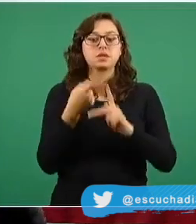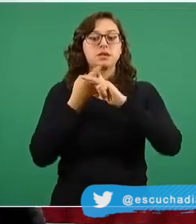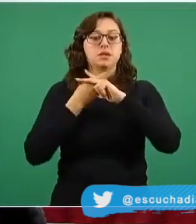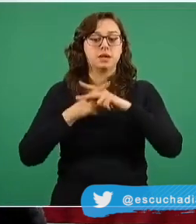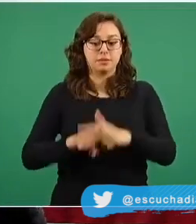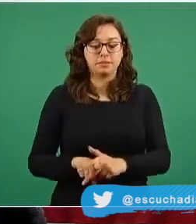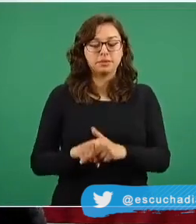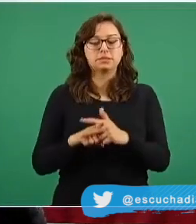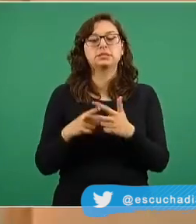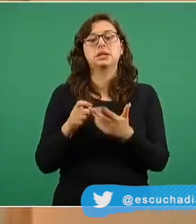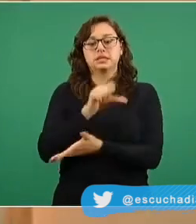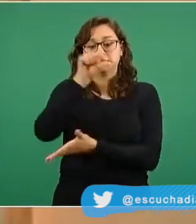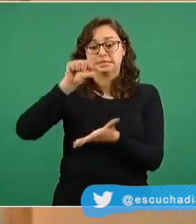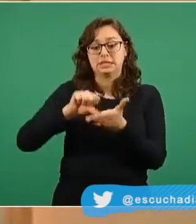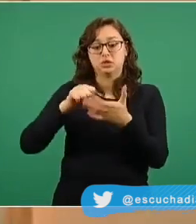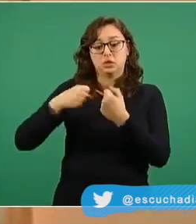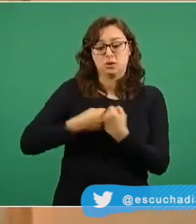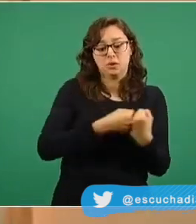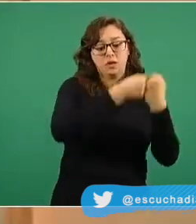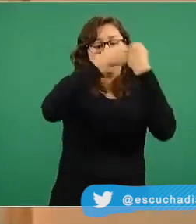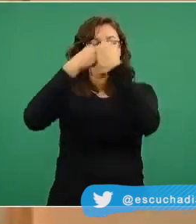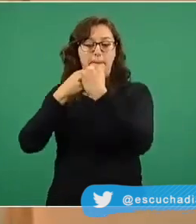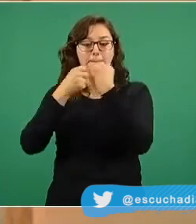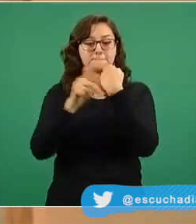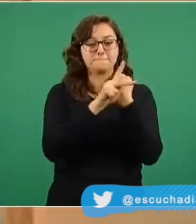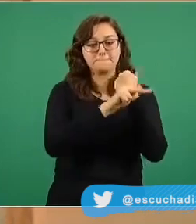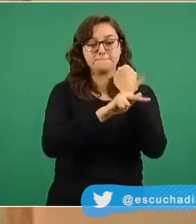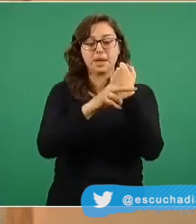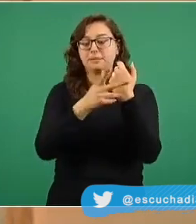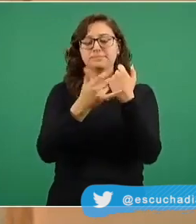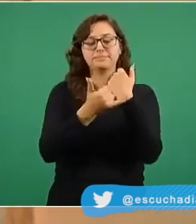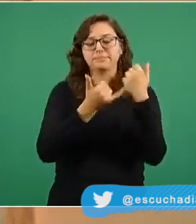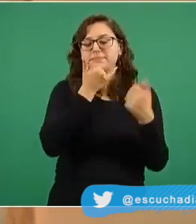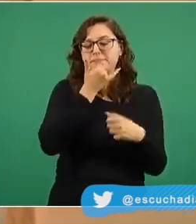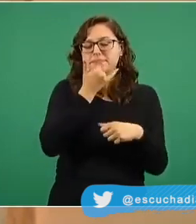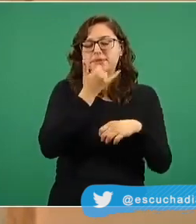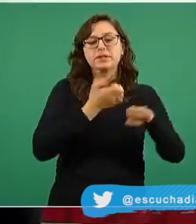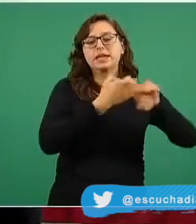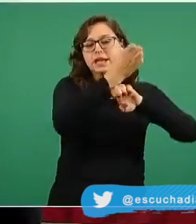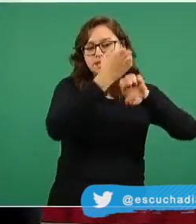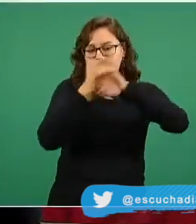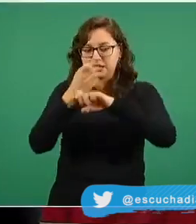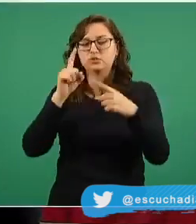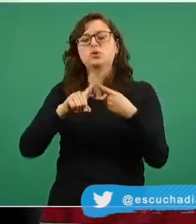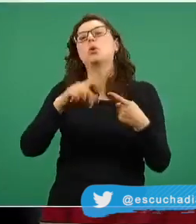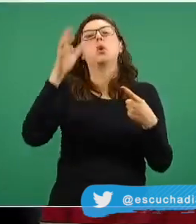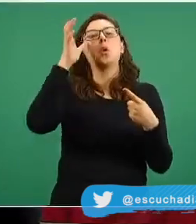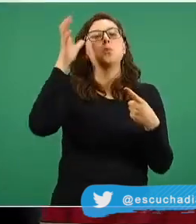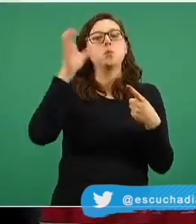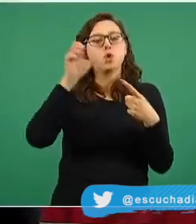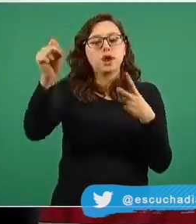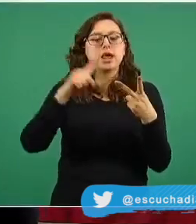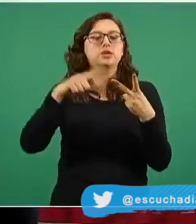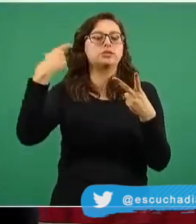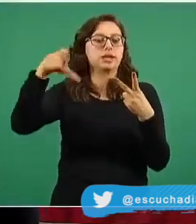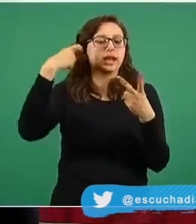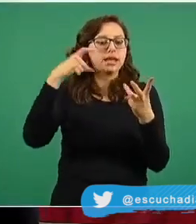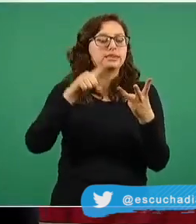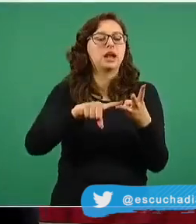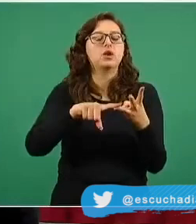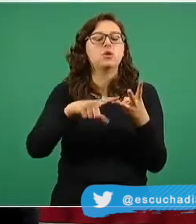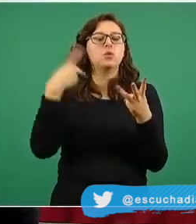periferia del centro de la república a saber morelos querétaro puebla tlaxcala